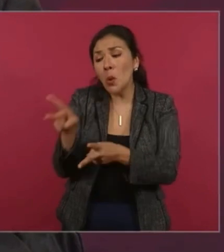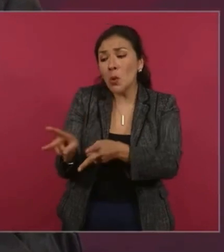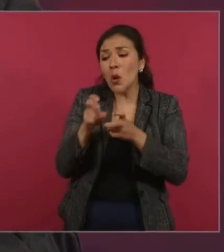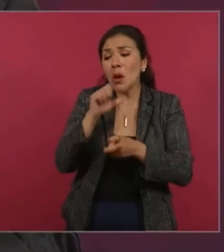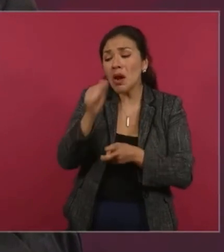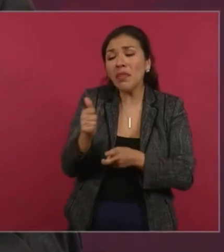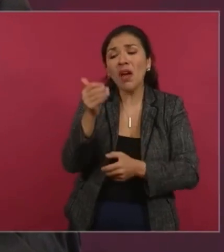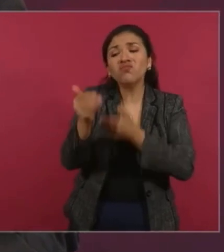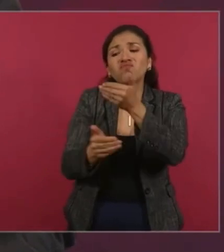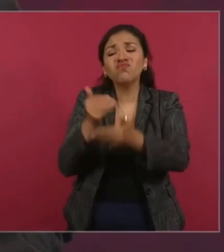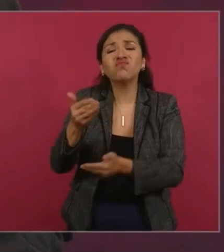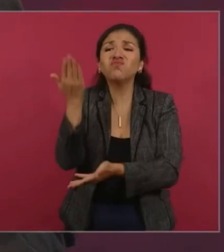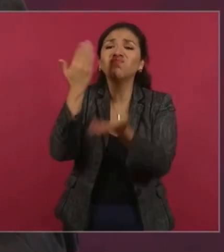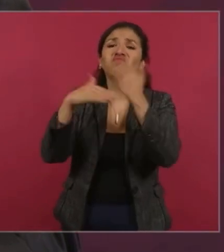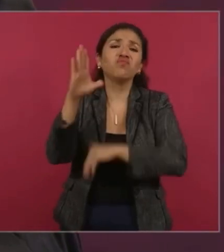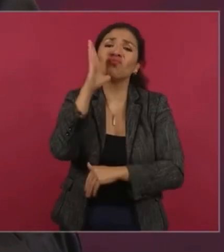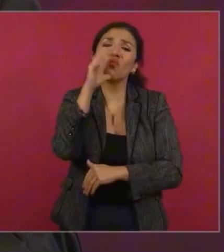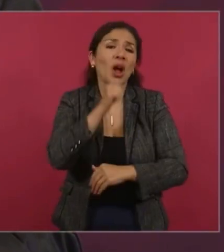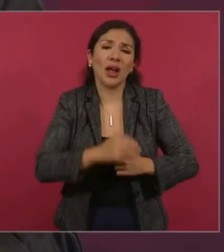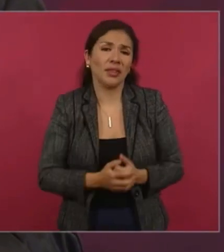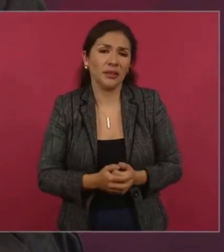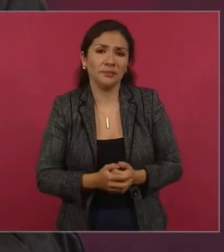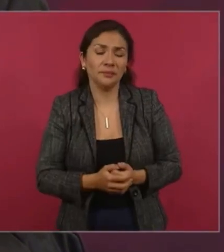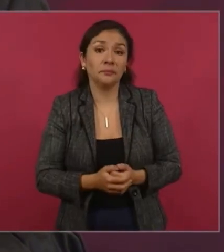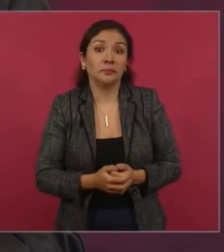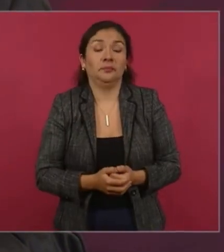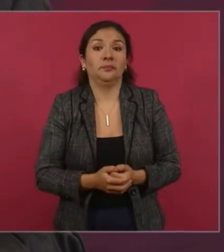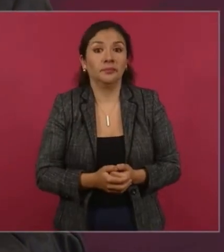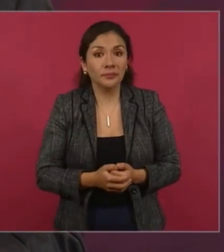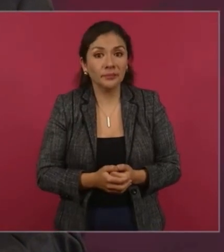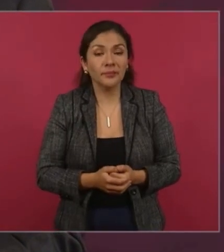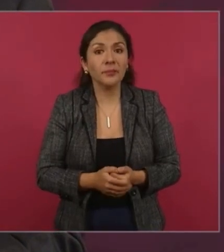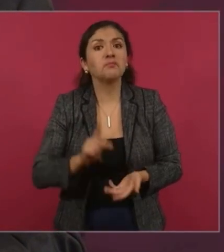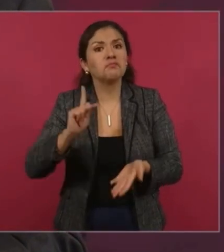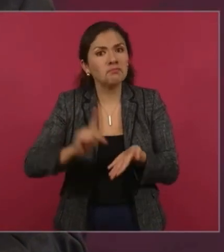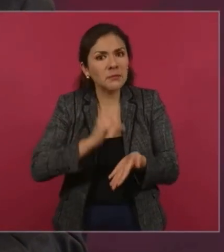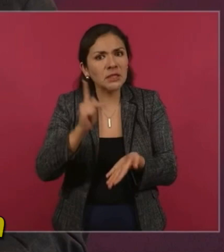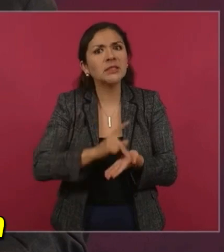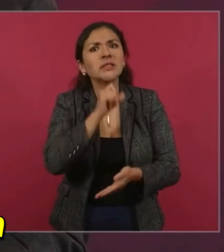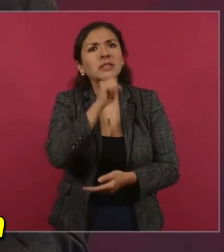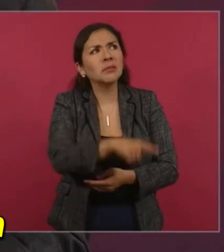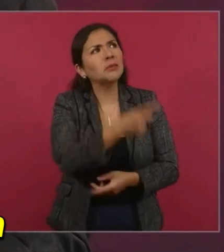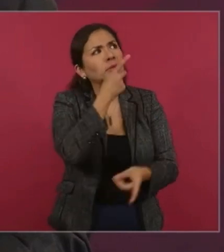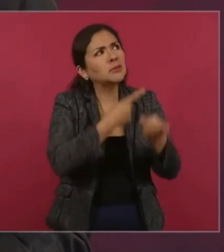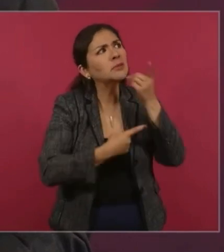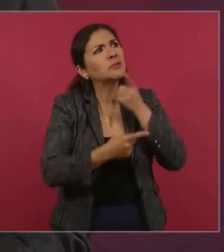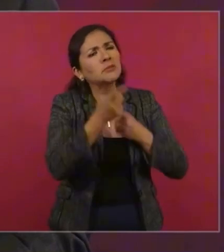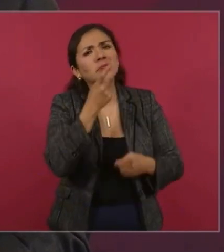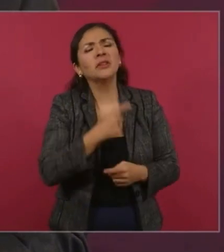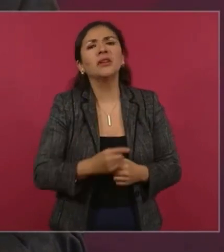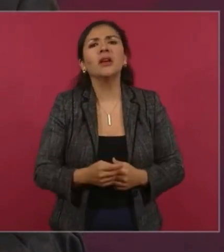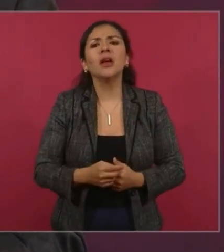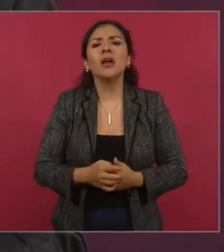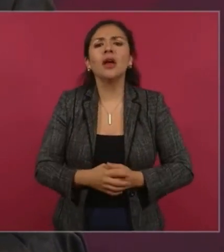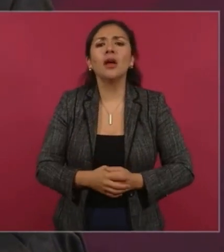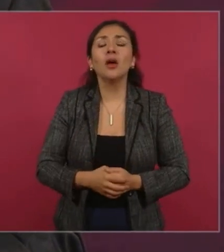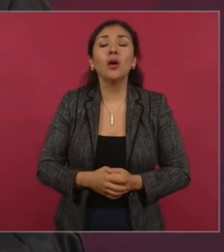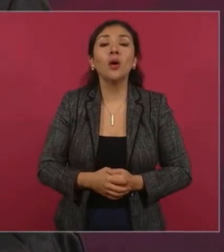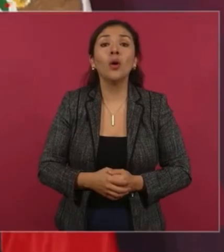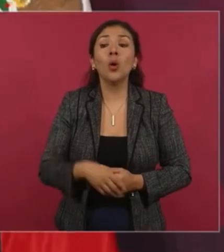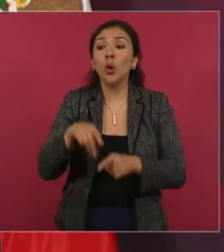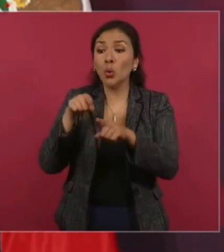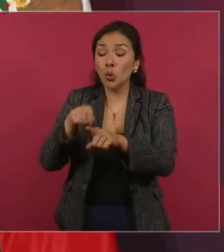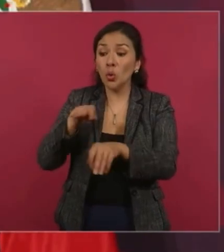¿Cuánto intentaron hacernos creer también de que político